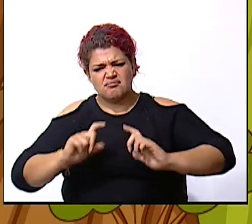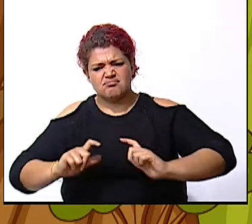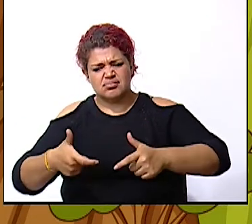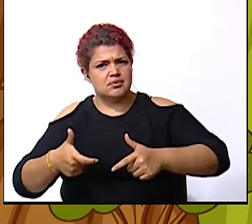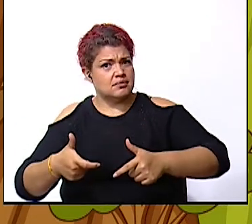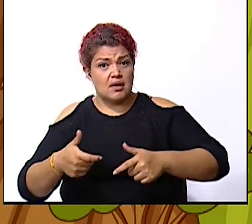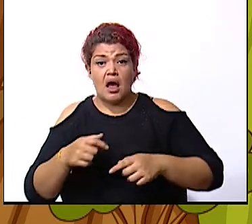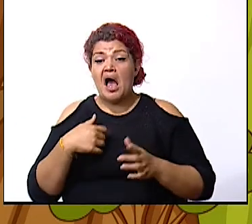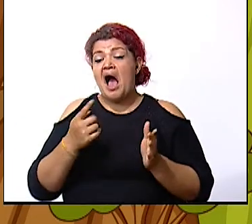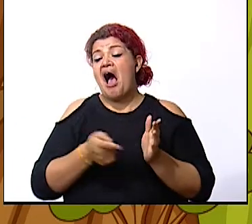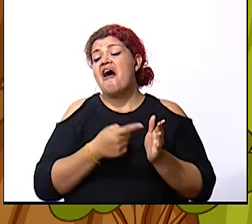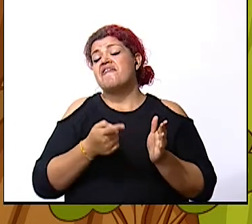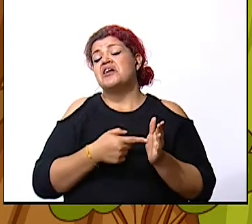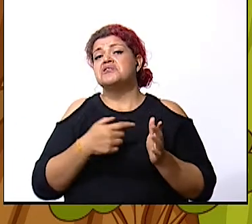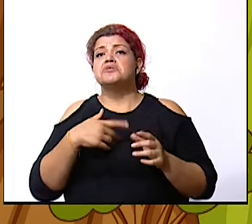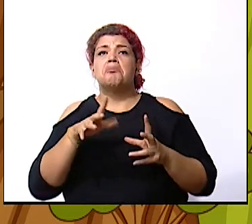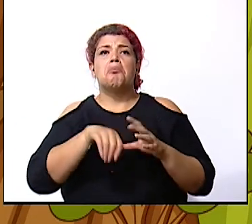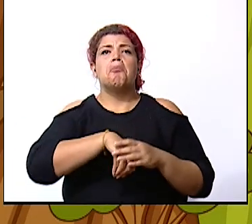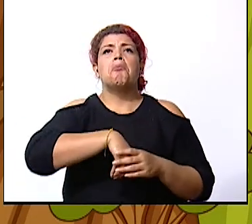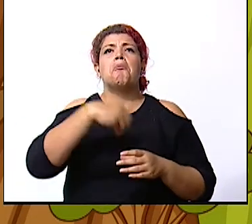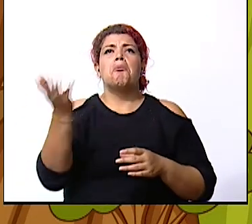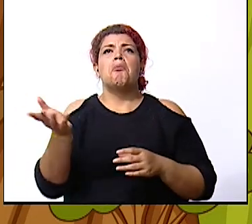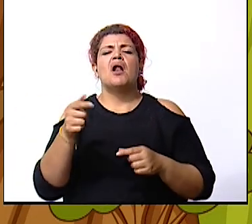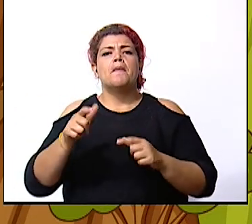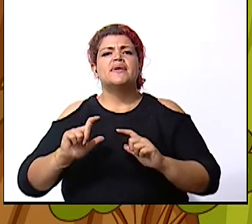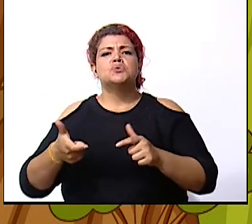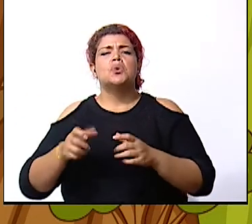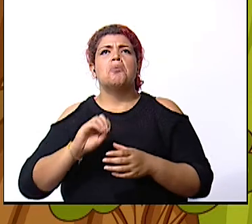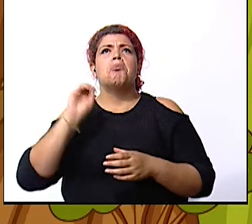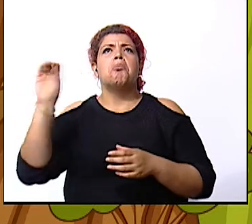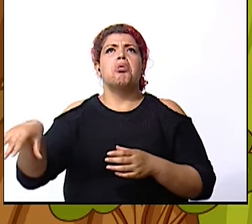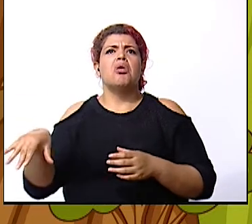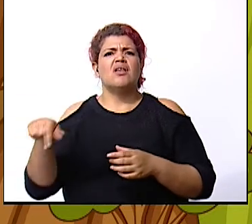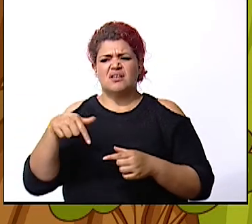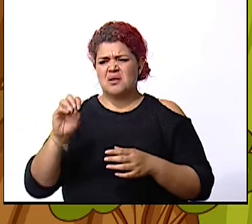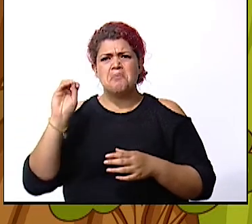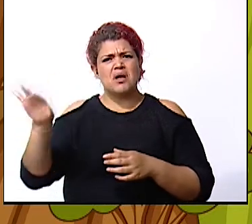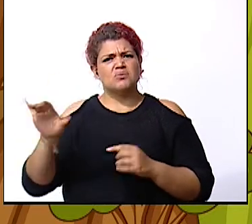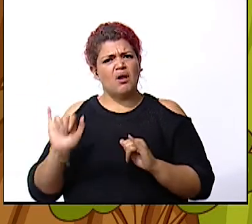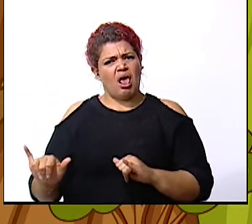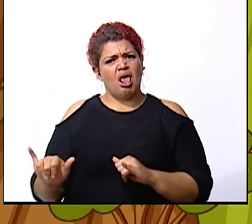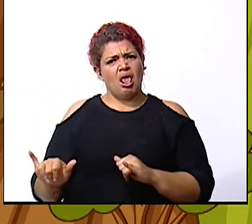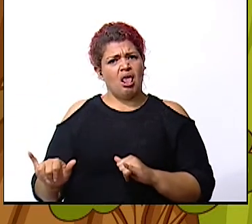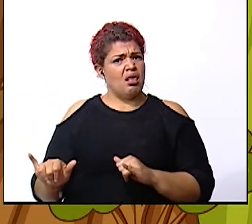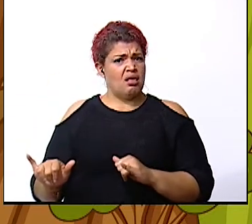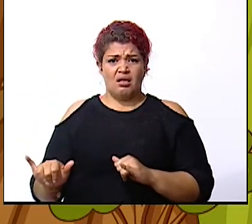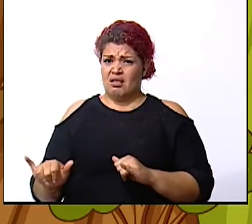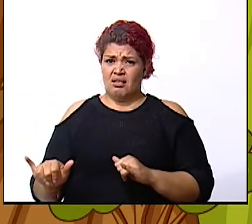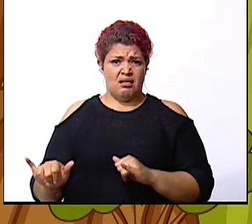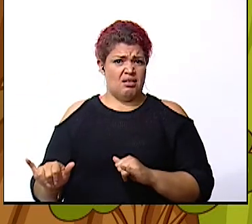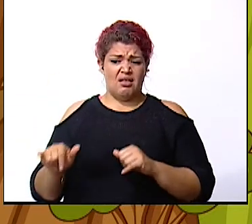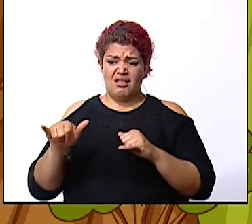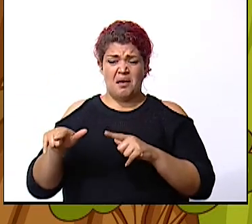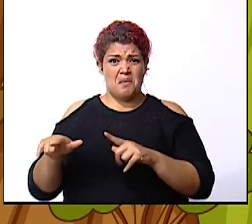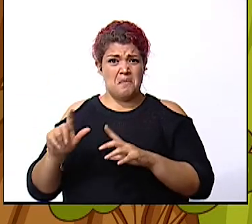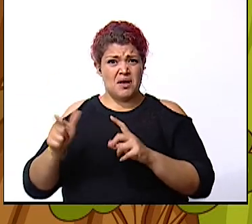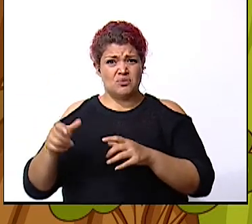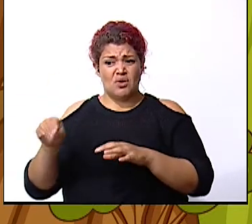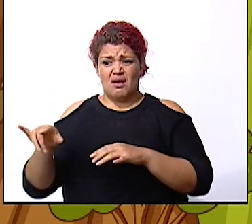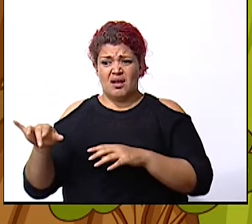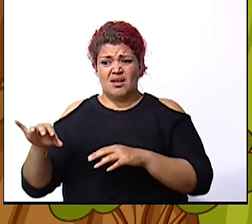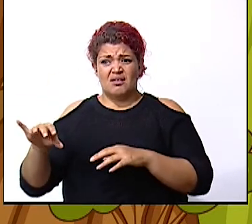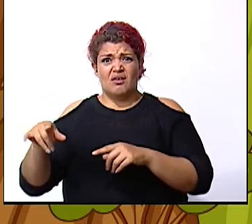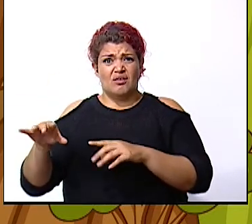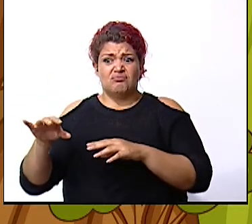veces vamos por la calle tiran basura y ustedes creen que esa basurita queda ahí no esa basura